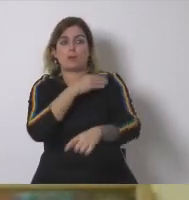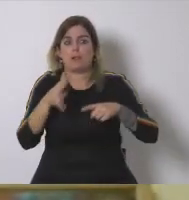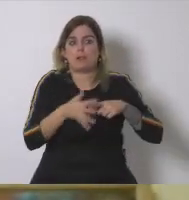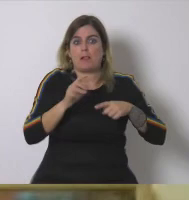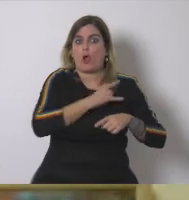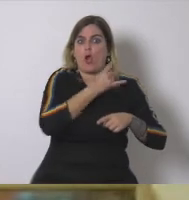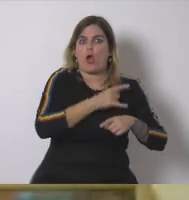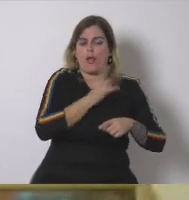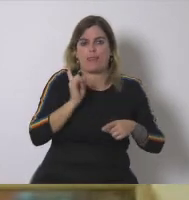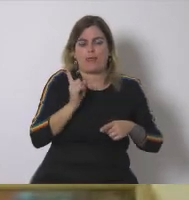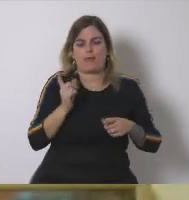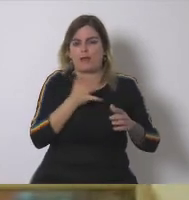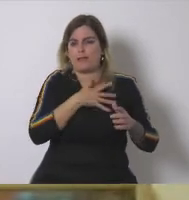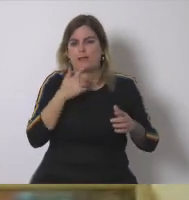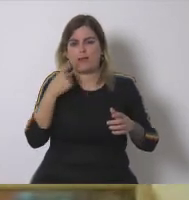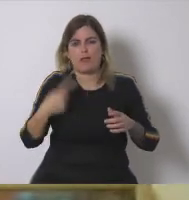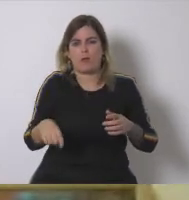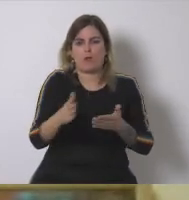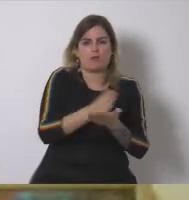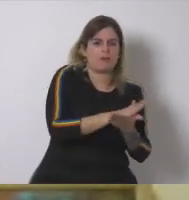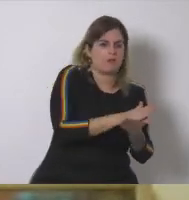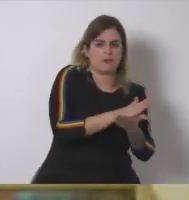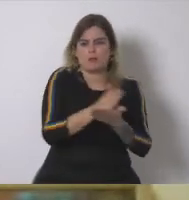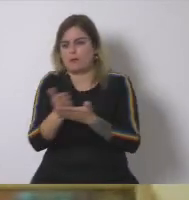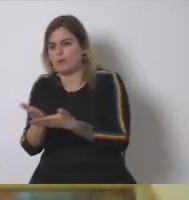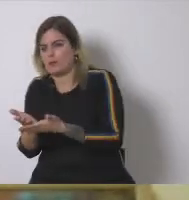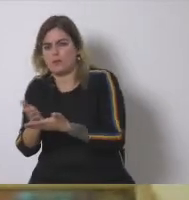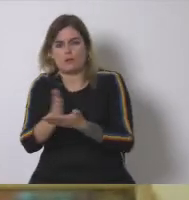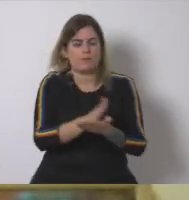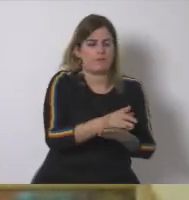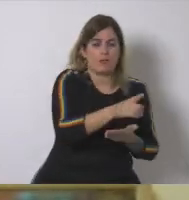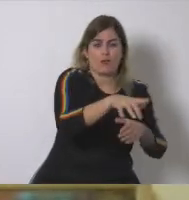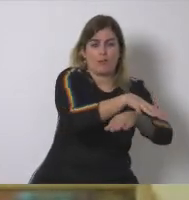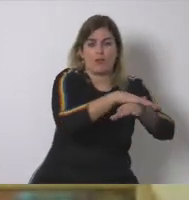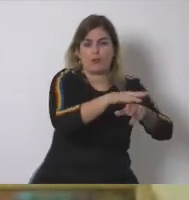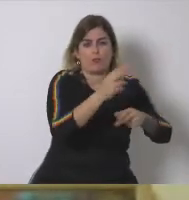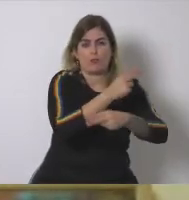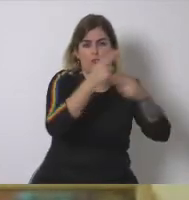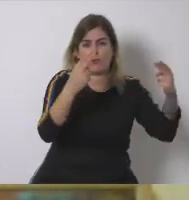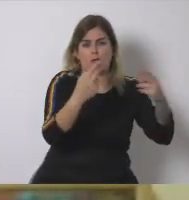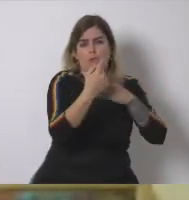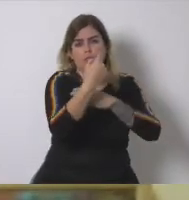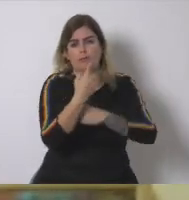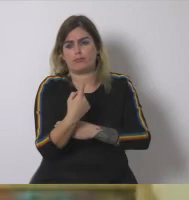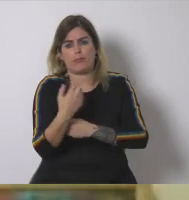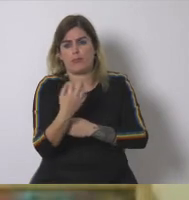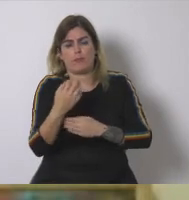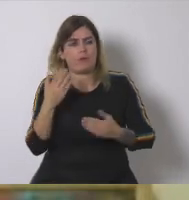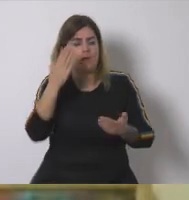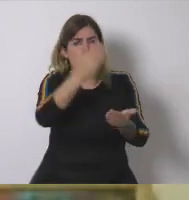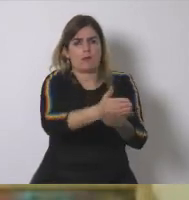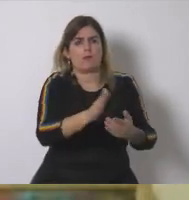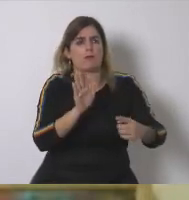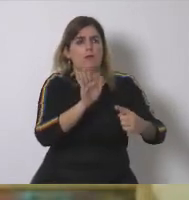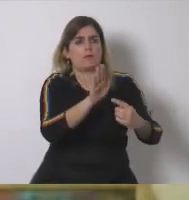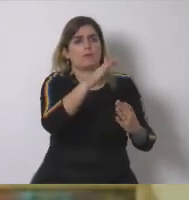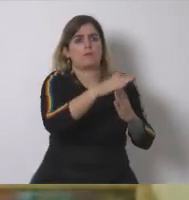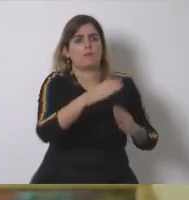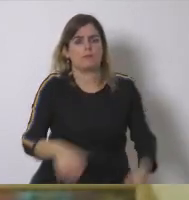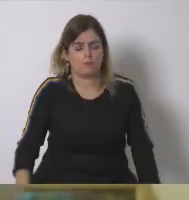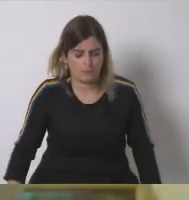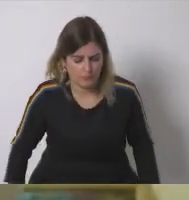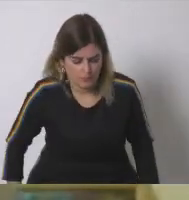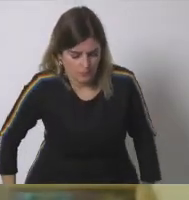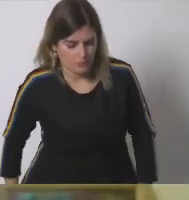mientras dicen que necesitamos una agricultura ecológica es esta la dicotomía que vemos